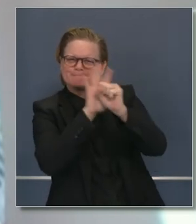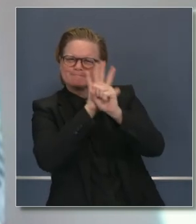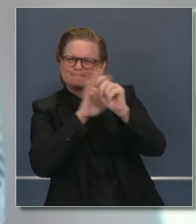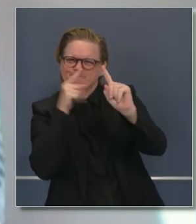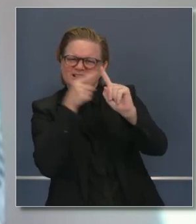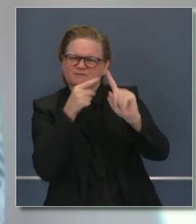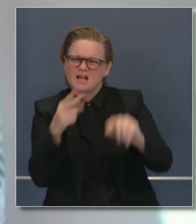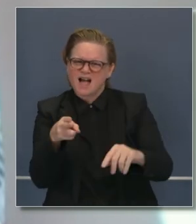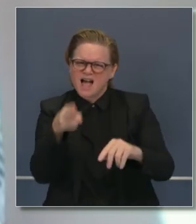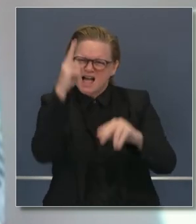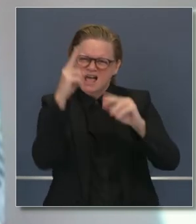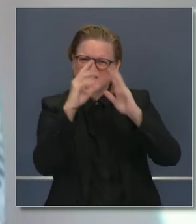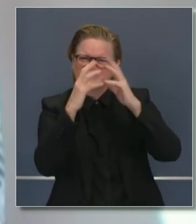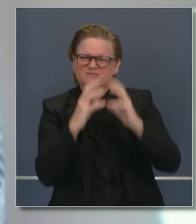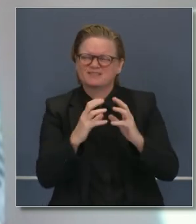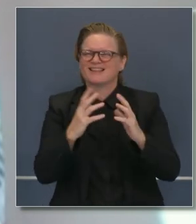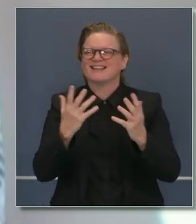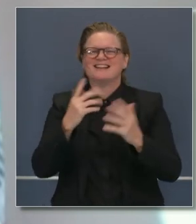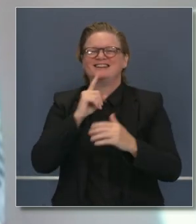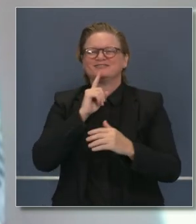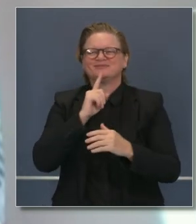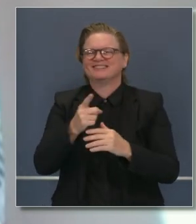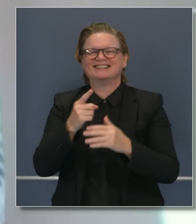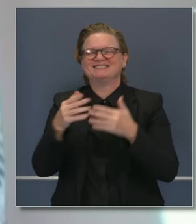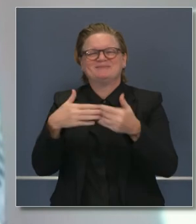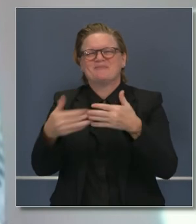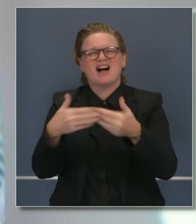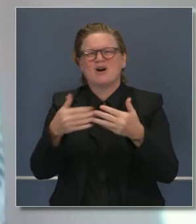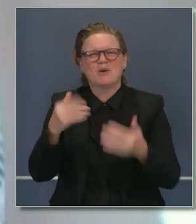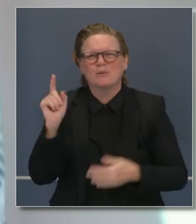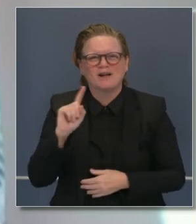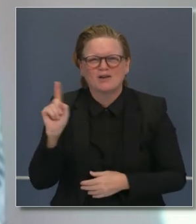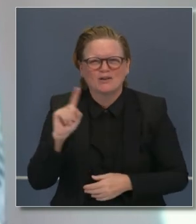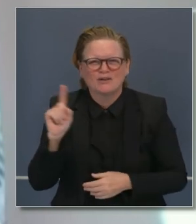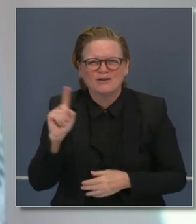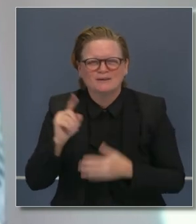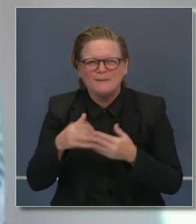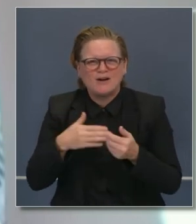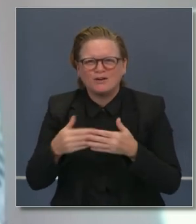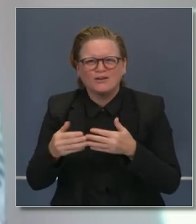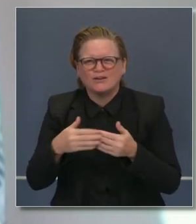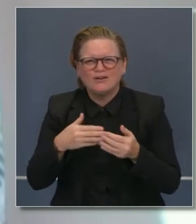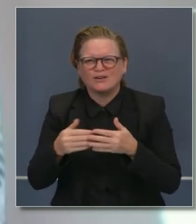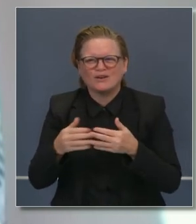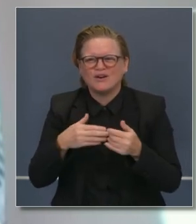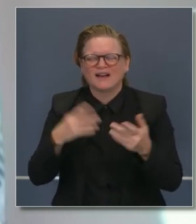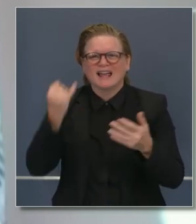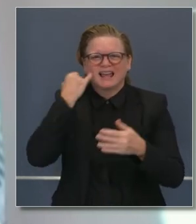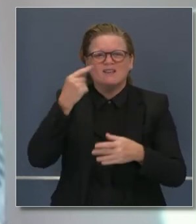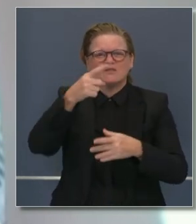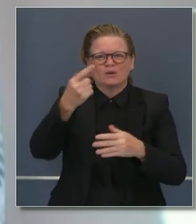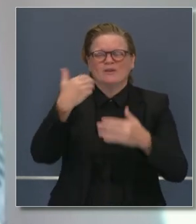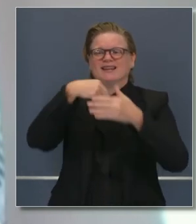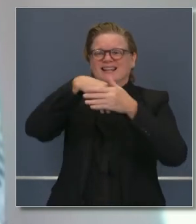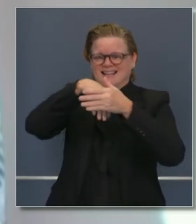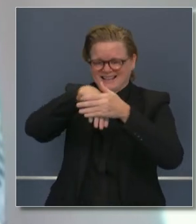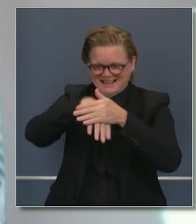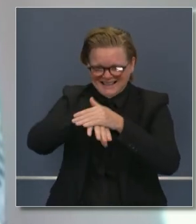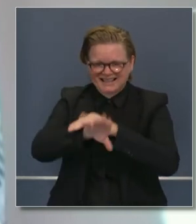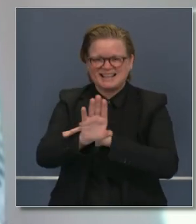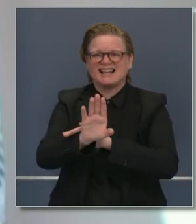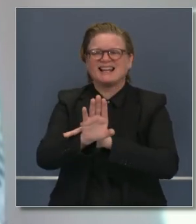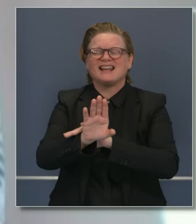cuando vemos una propagación tan general, está ocurriendo en nuestras comunidades. En el momento que entra a cualquier lugar,